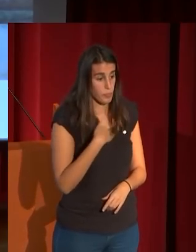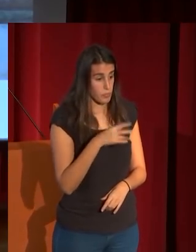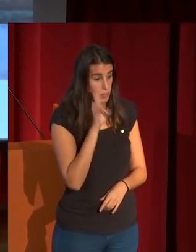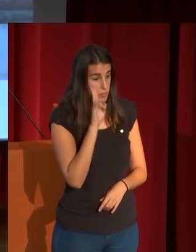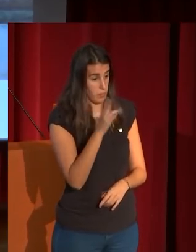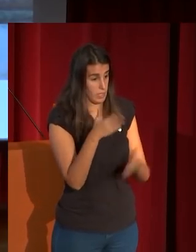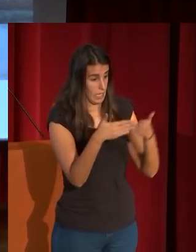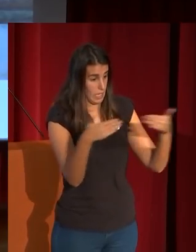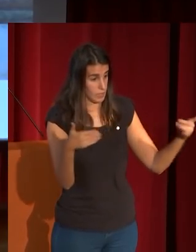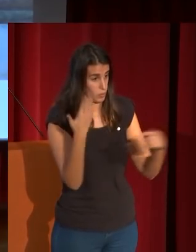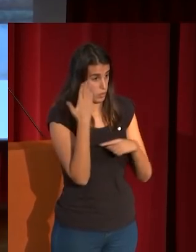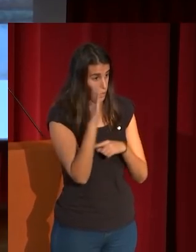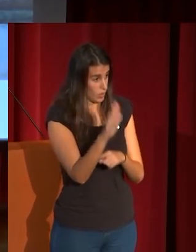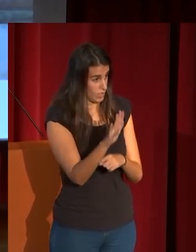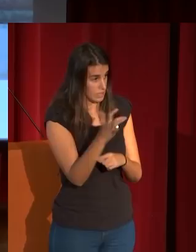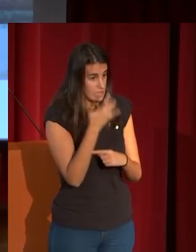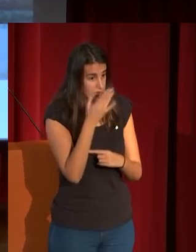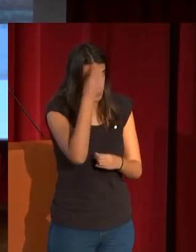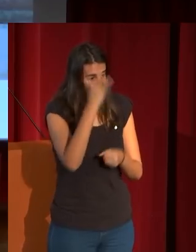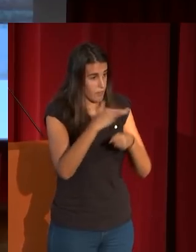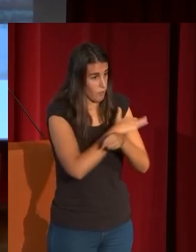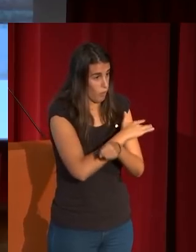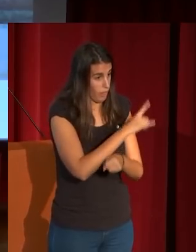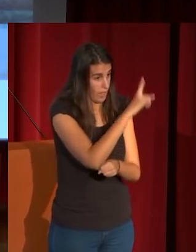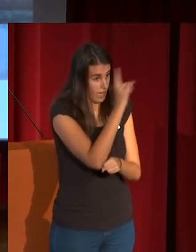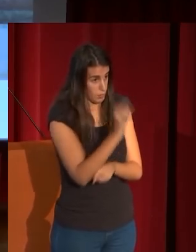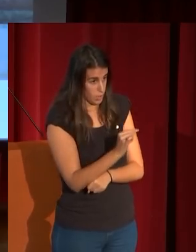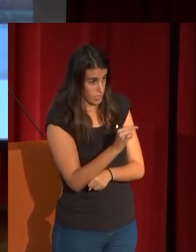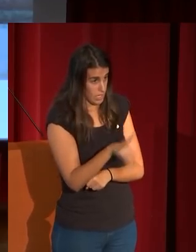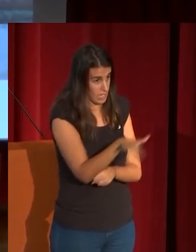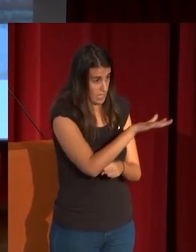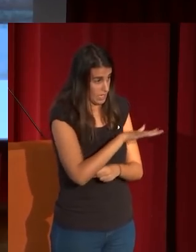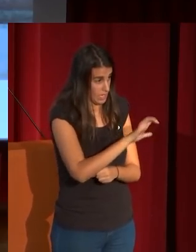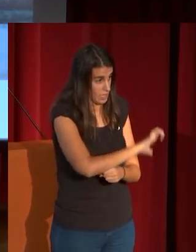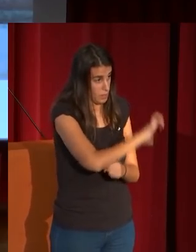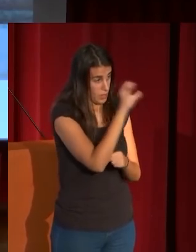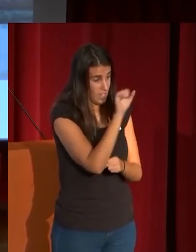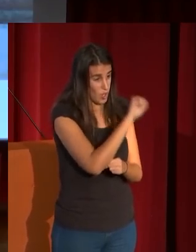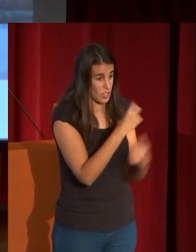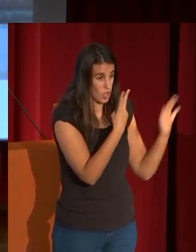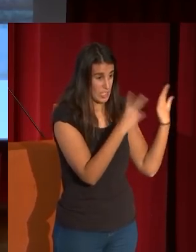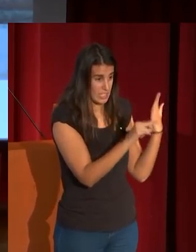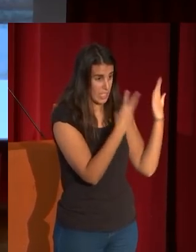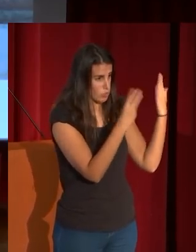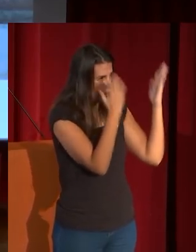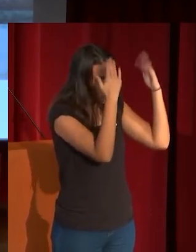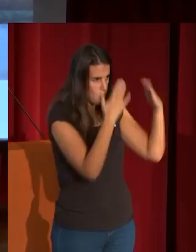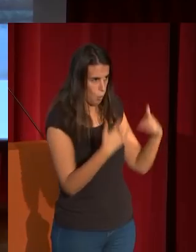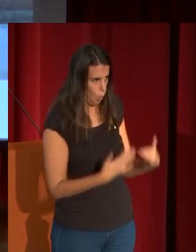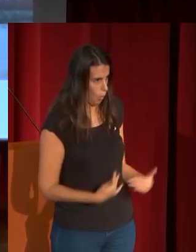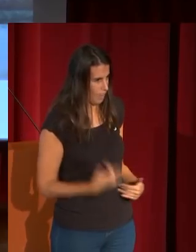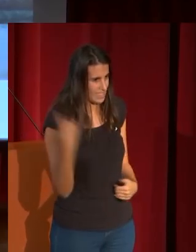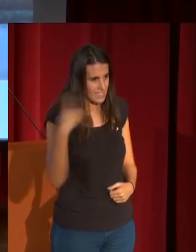exposiciones de la influencia japonesa sobre el arte europeo en los años 70 y 80 no se encuentra un parangón